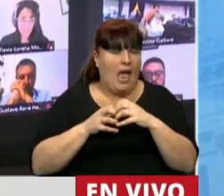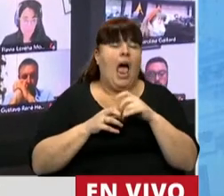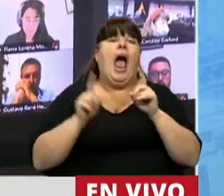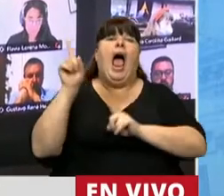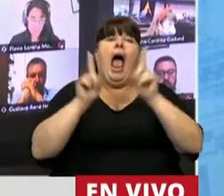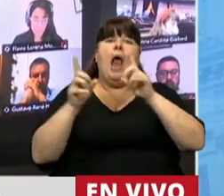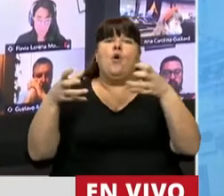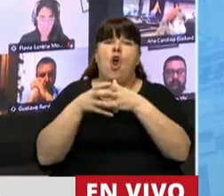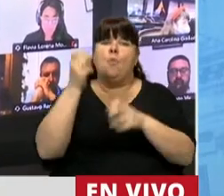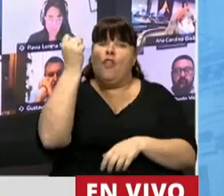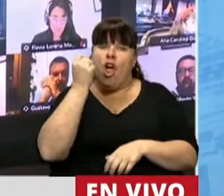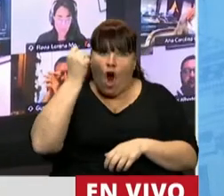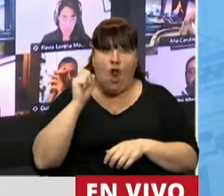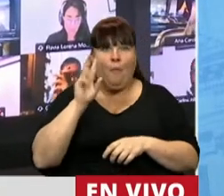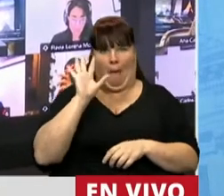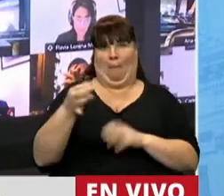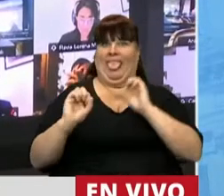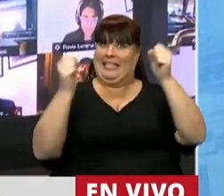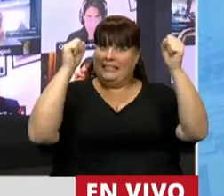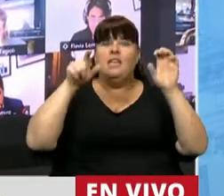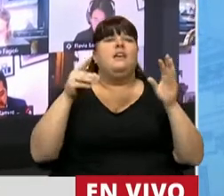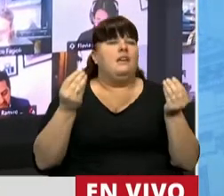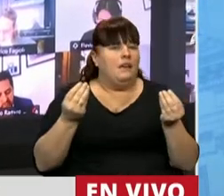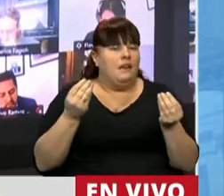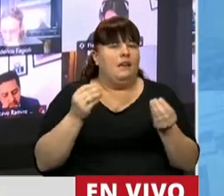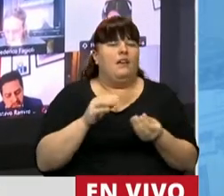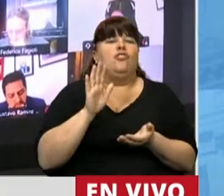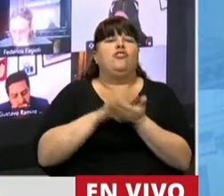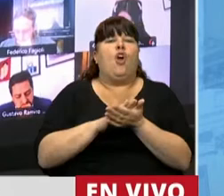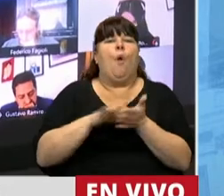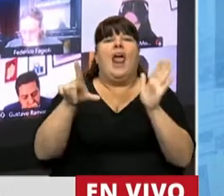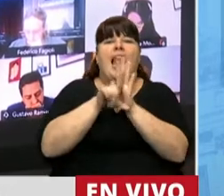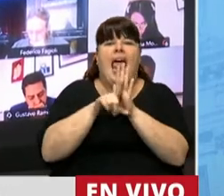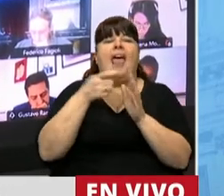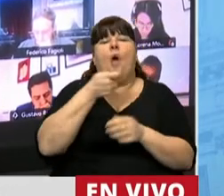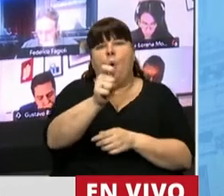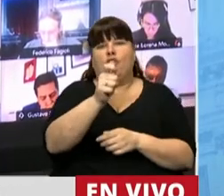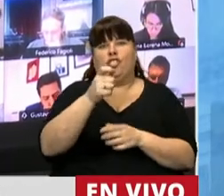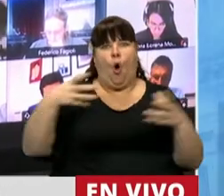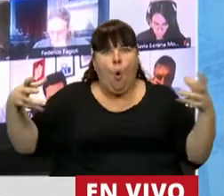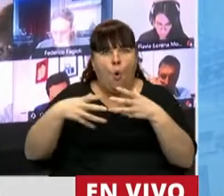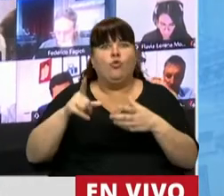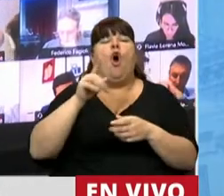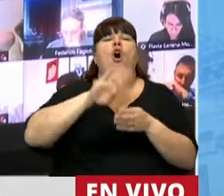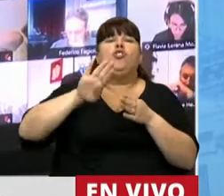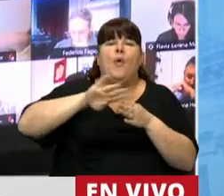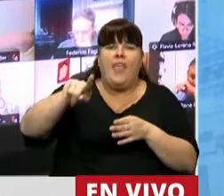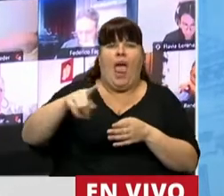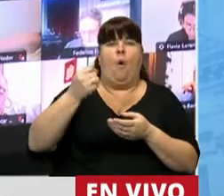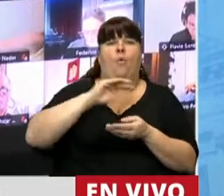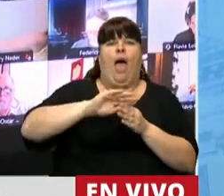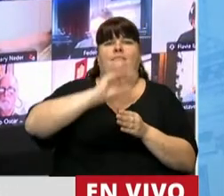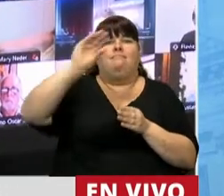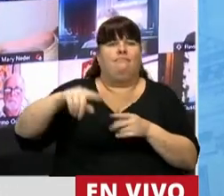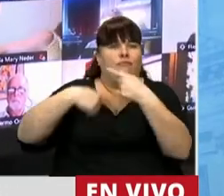algunos grupos de la economía se pongan nerviosos, tiene que ver con la ley de acciones colectivas, la ley del sobreendeudamiento, la migración de la